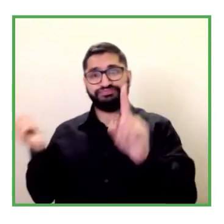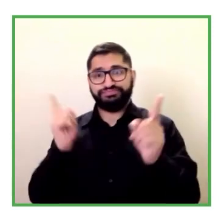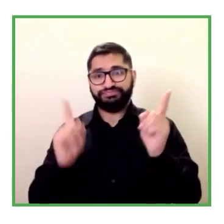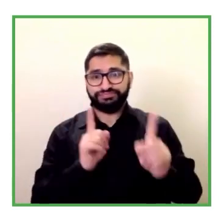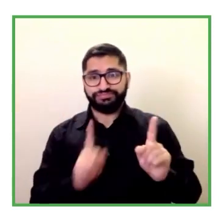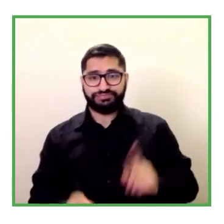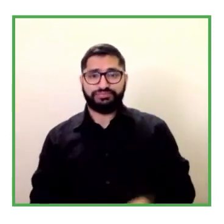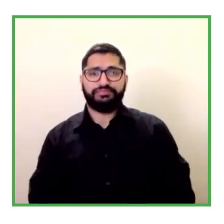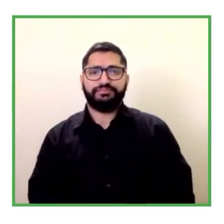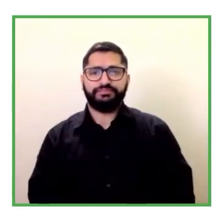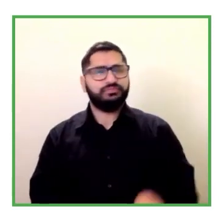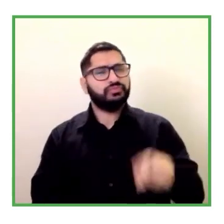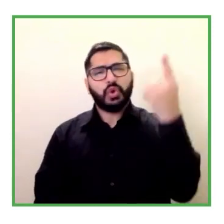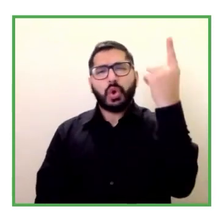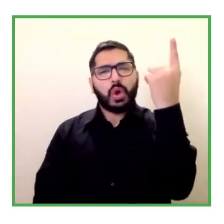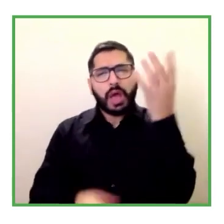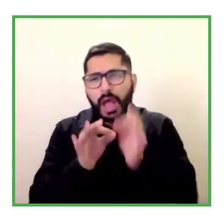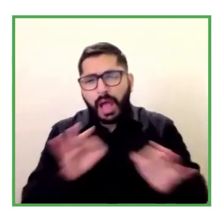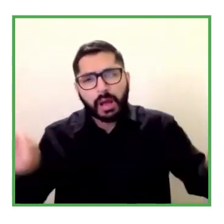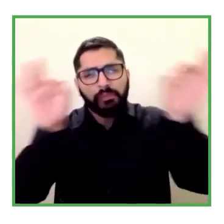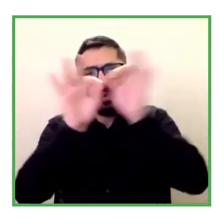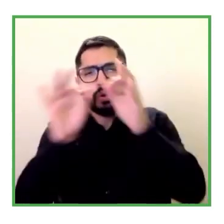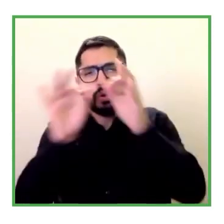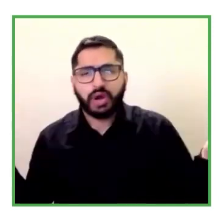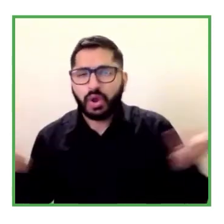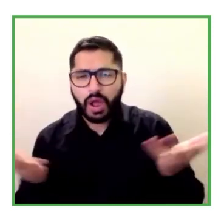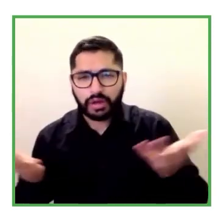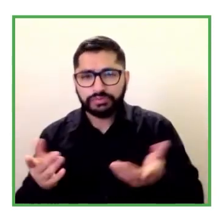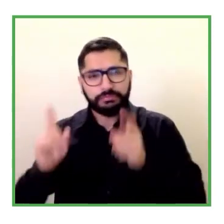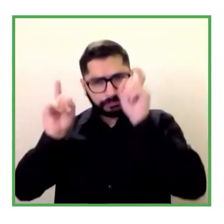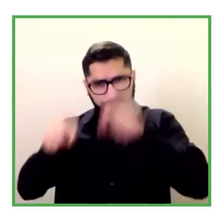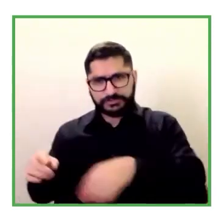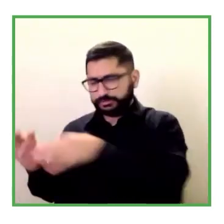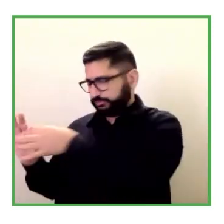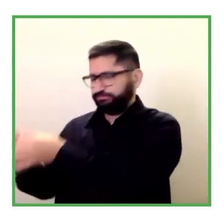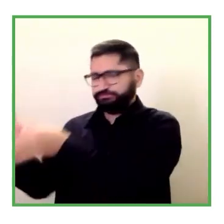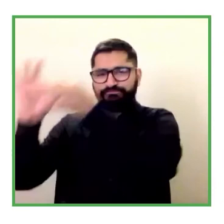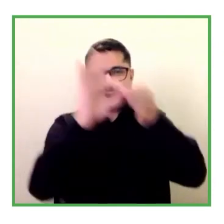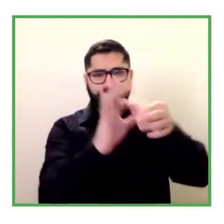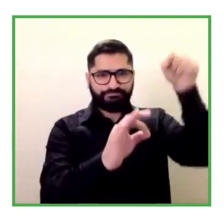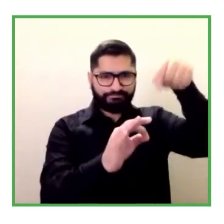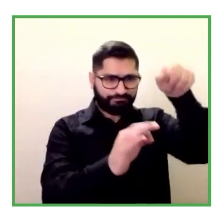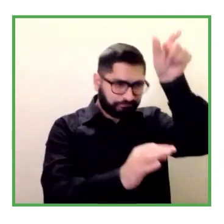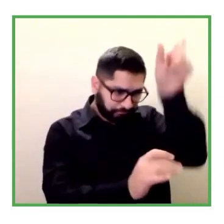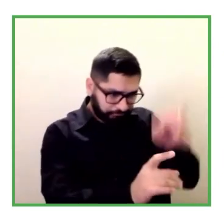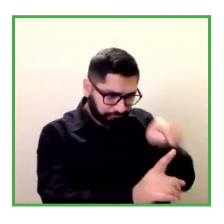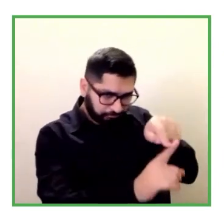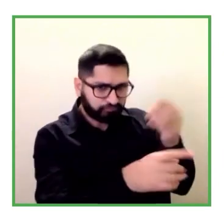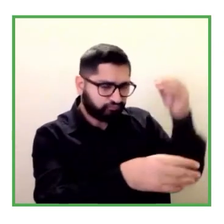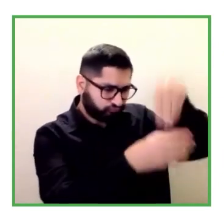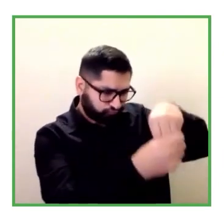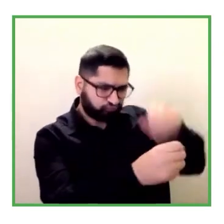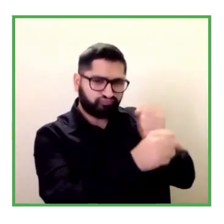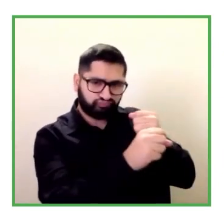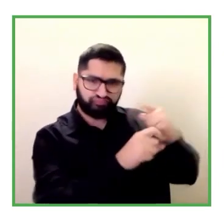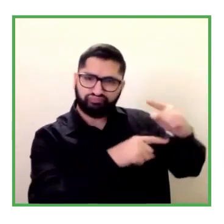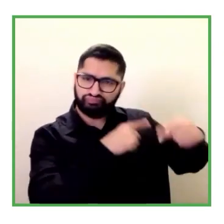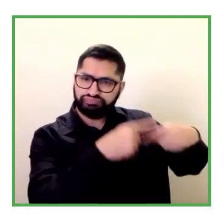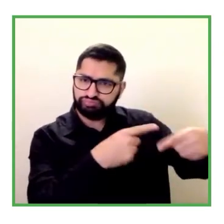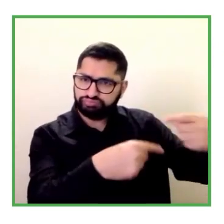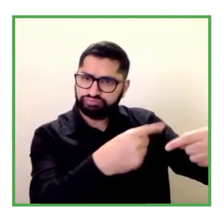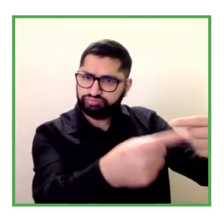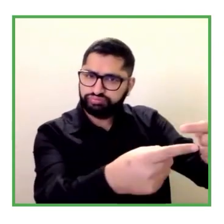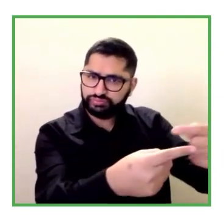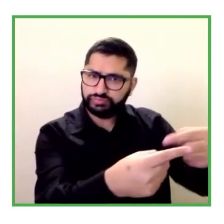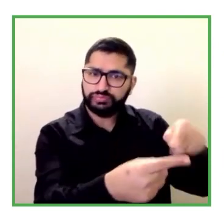el cumplimiento de la función del trabajo sino el cómo el ambiente laboral se relaciona con el ambiente familiar social y por supuesto con